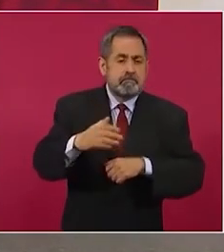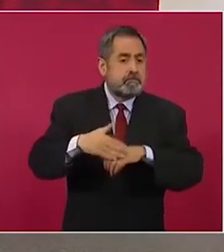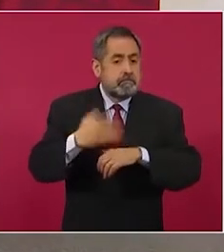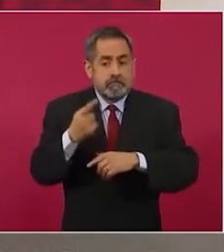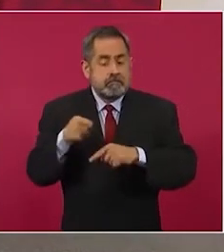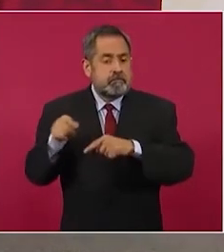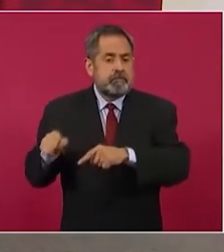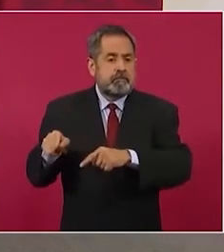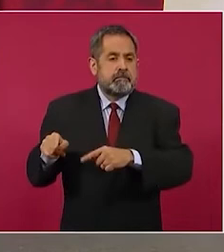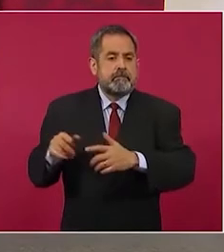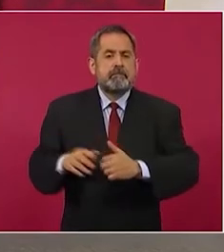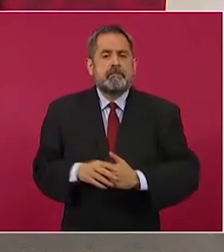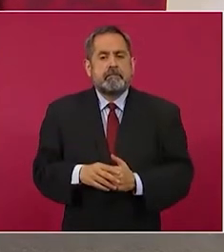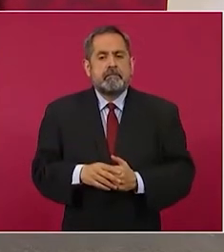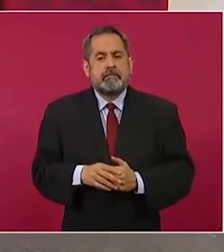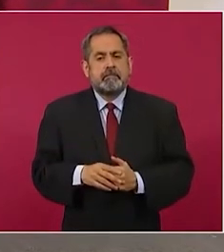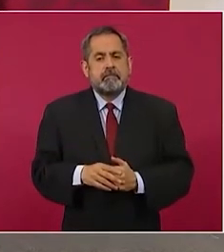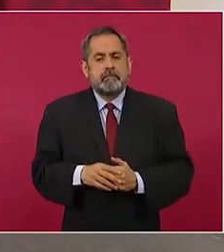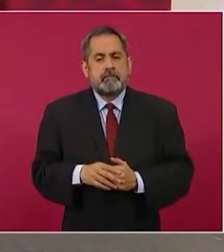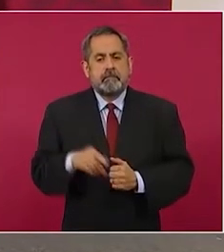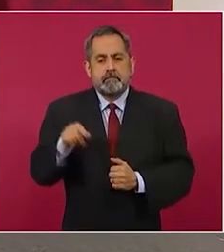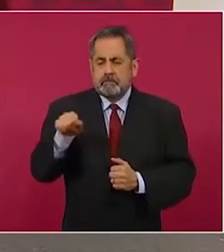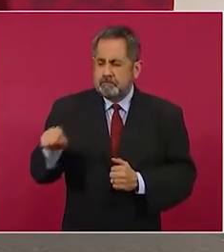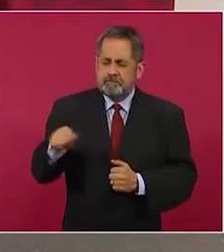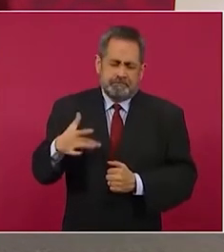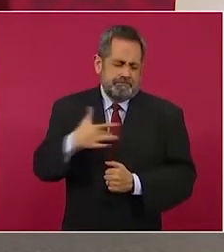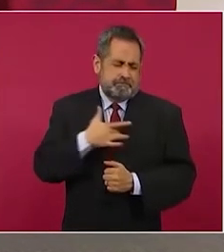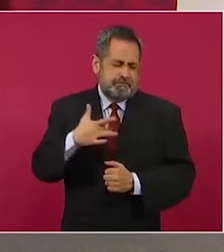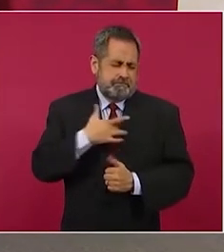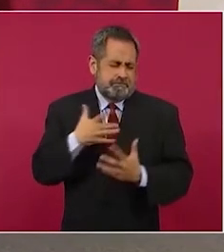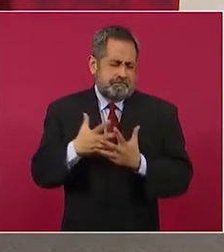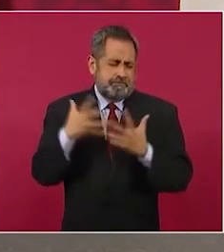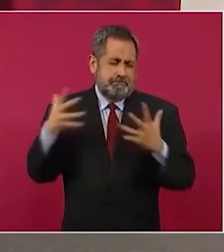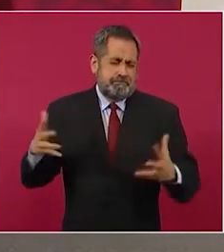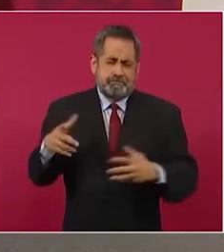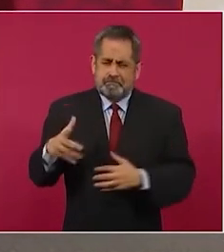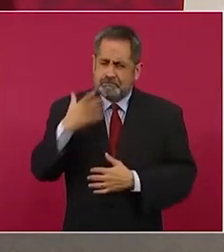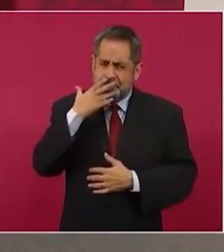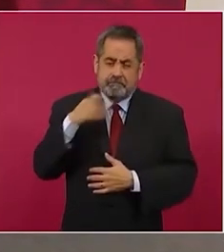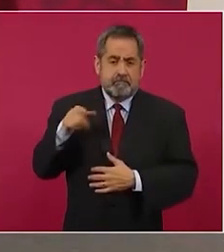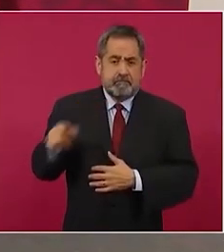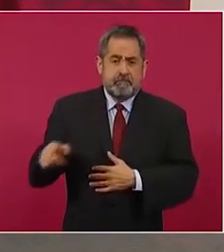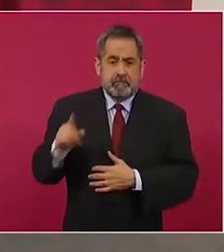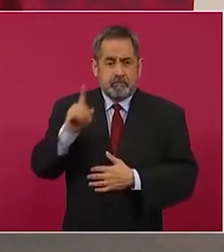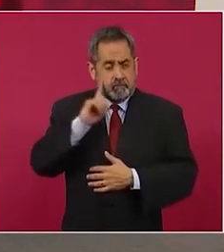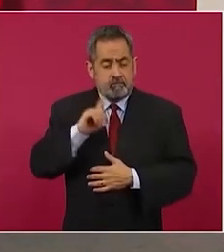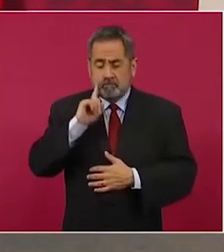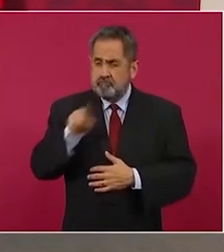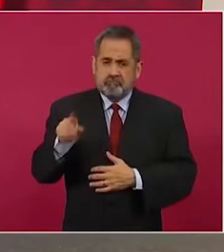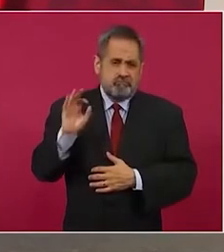es puro corazón y es una mujer